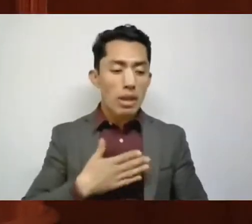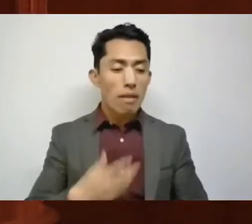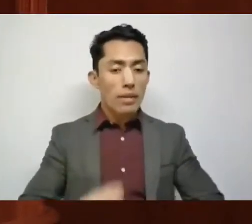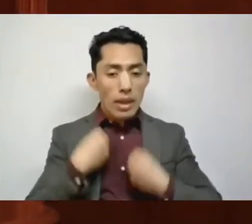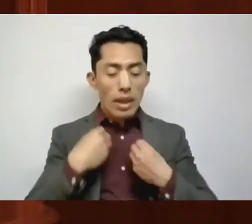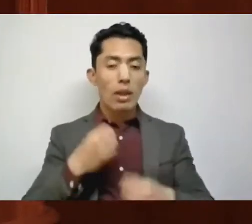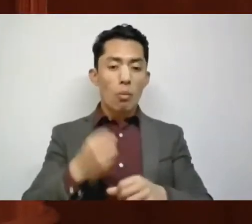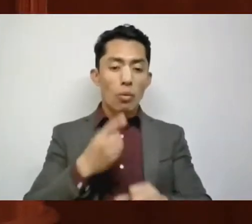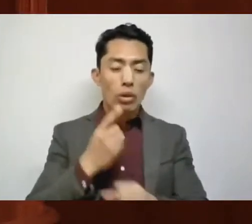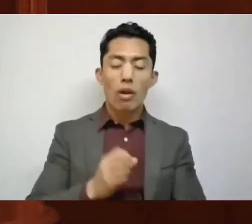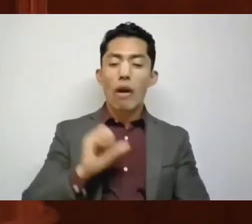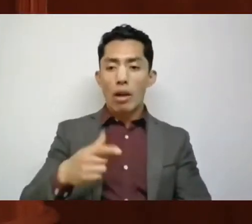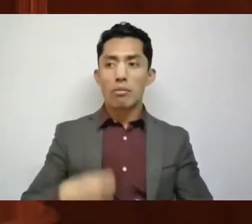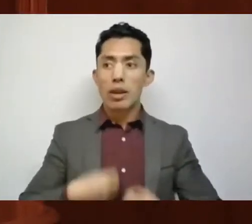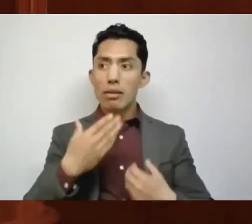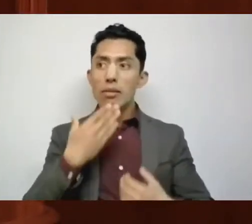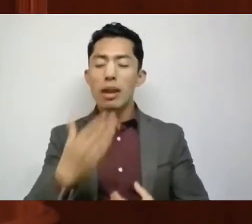las condiciones para vivir mejor están condicionadas a la voluntad.